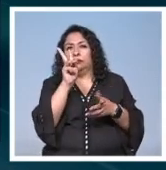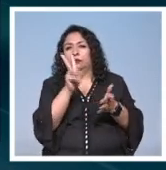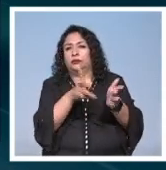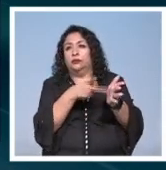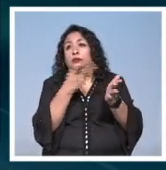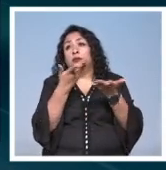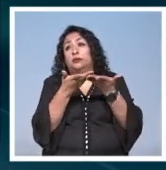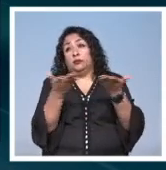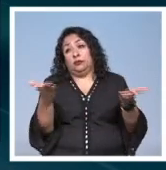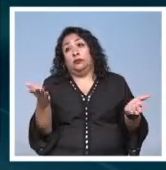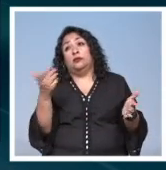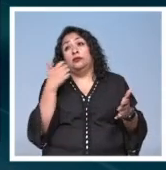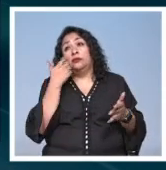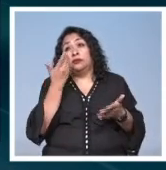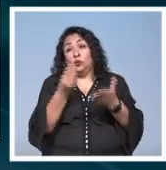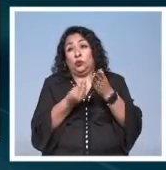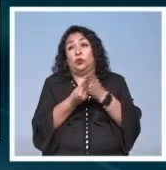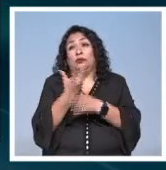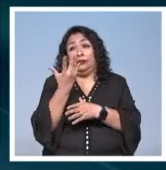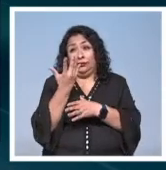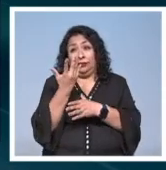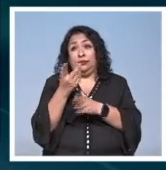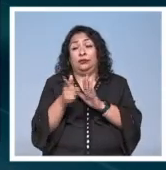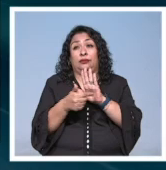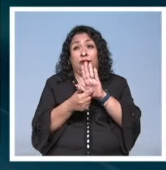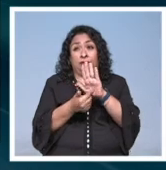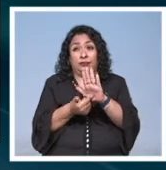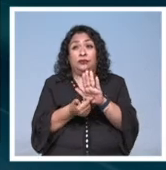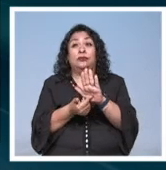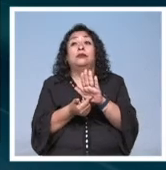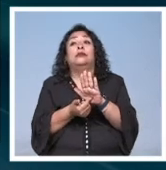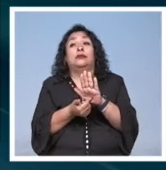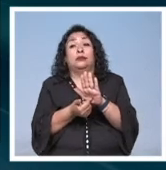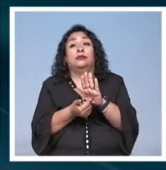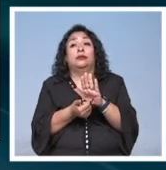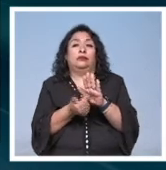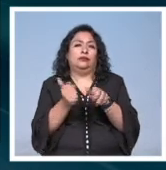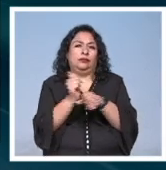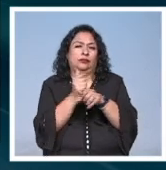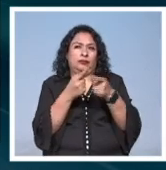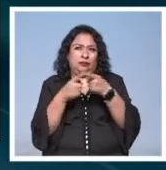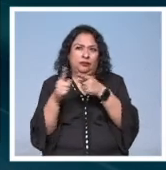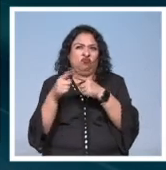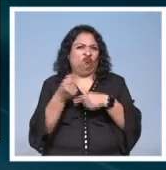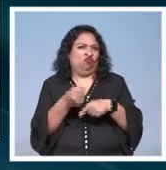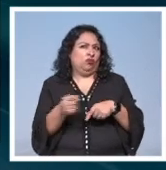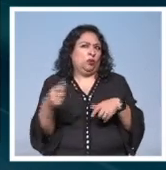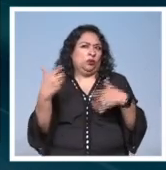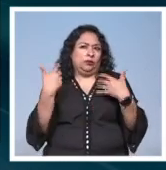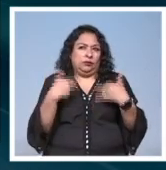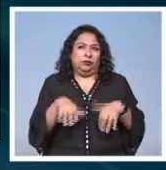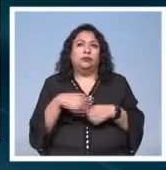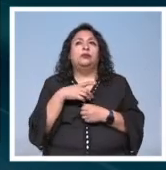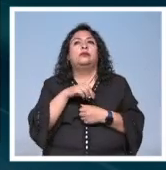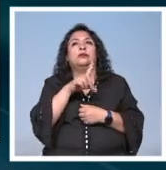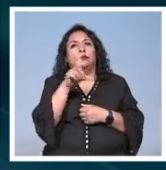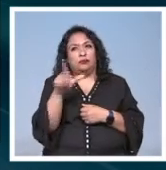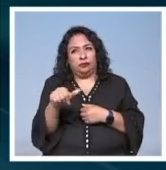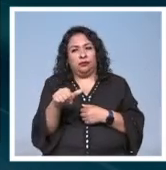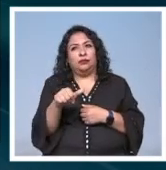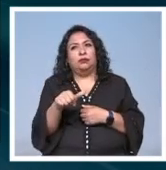ahora yo creo que me gustaría ver esta nueva versión que se está presentando con un elenco distinto son extraordinarias y después